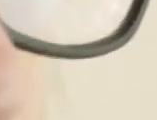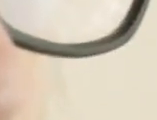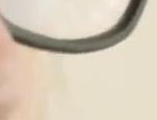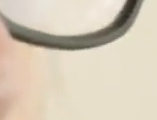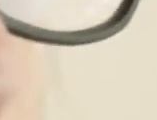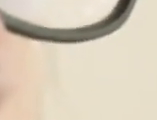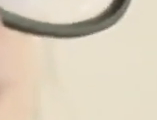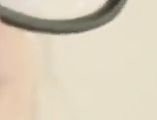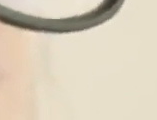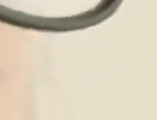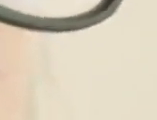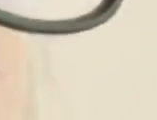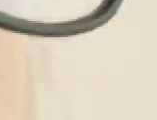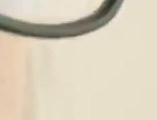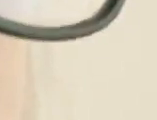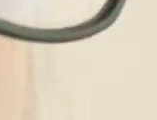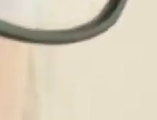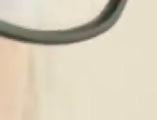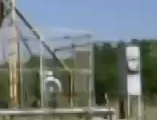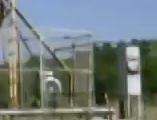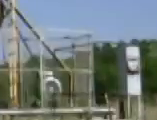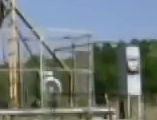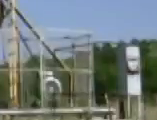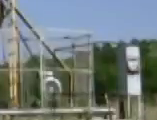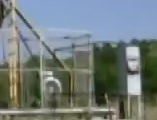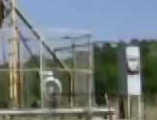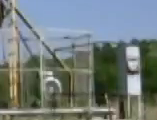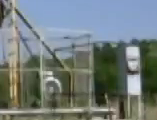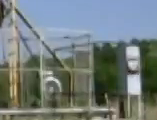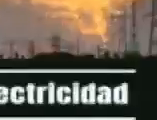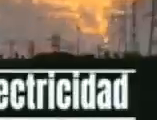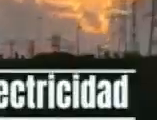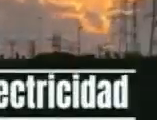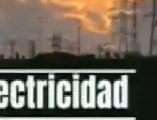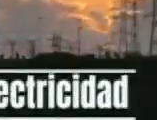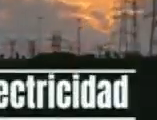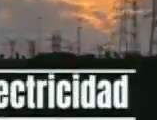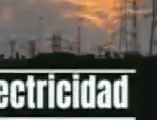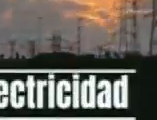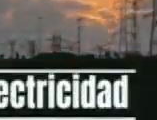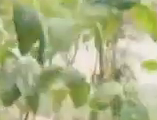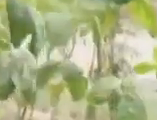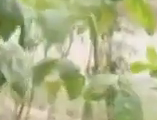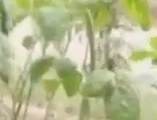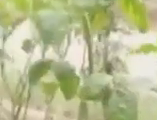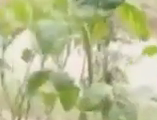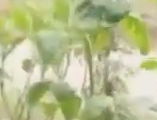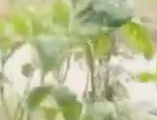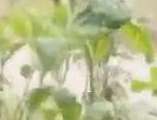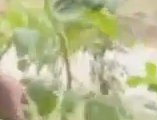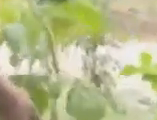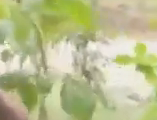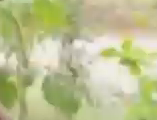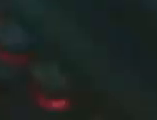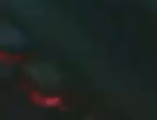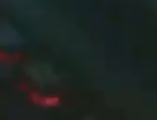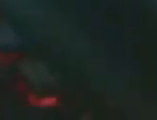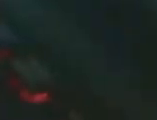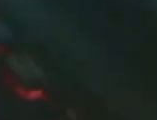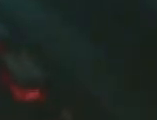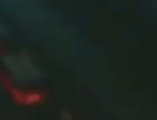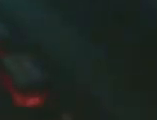agenda económica bolivariana, como lo son hidrocarburos, electricidad, agroalimentaria,